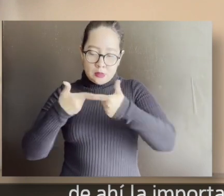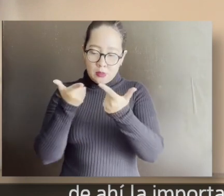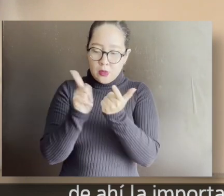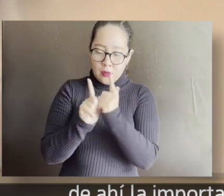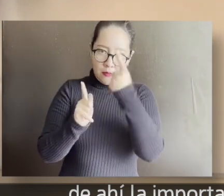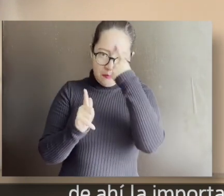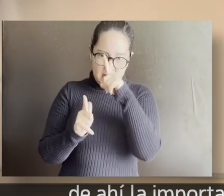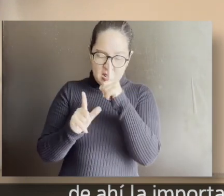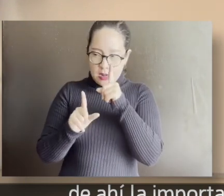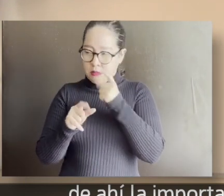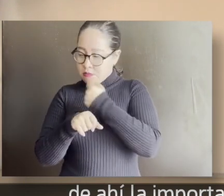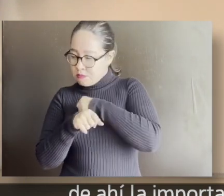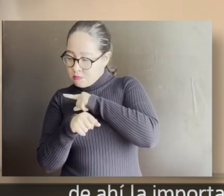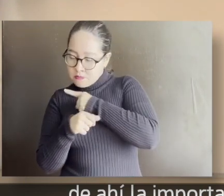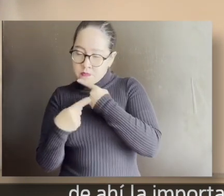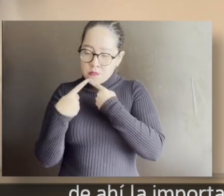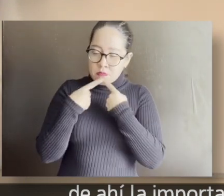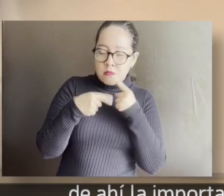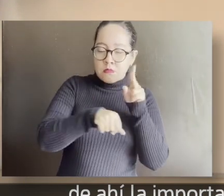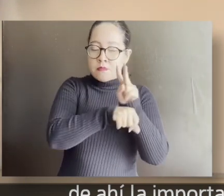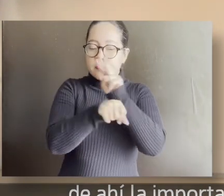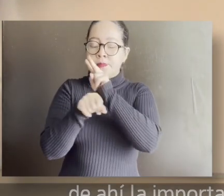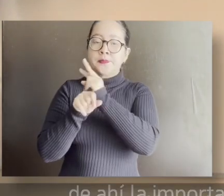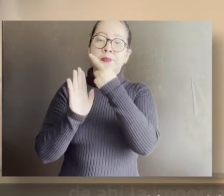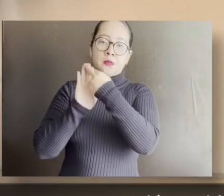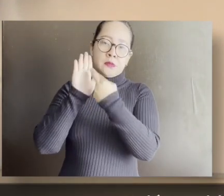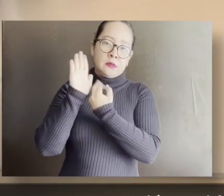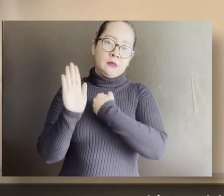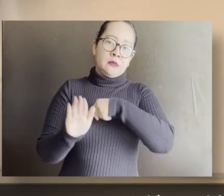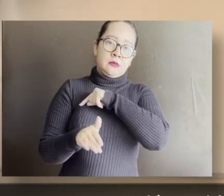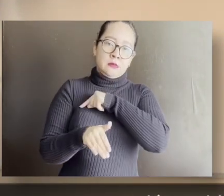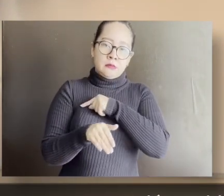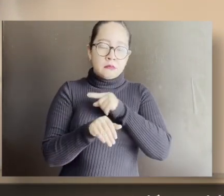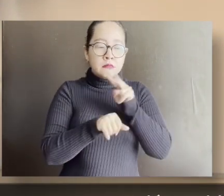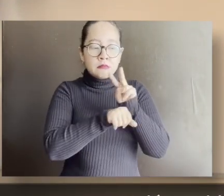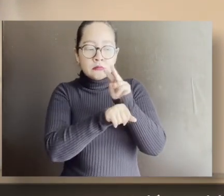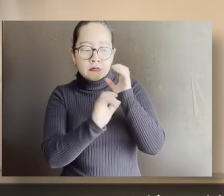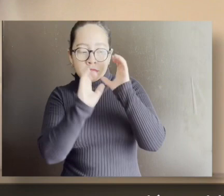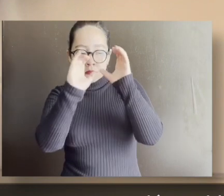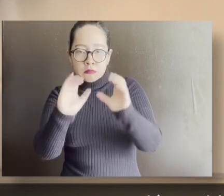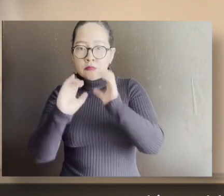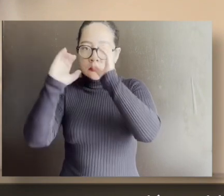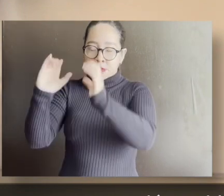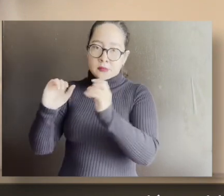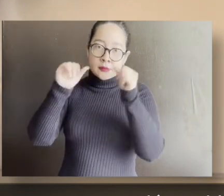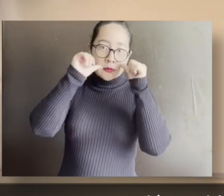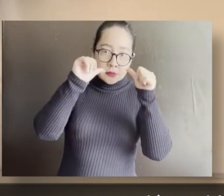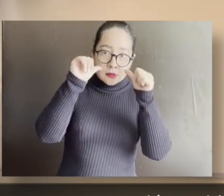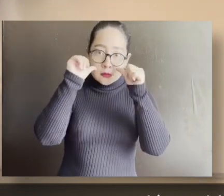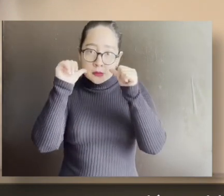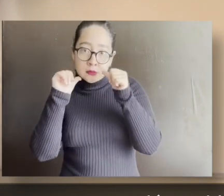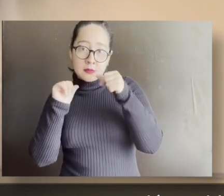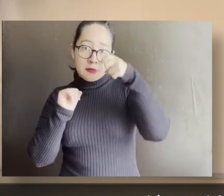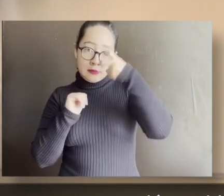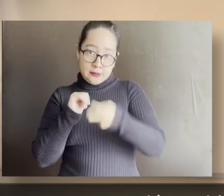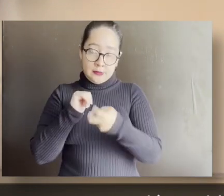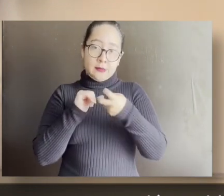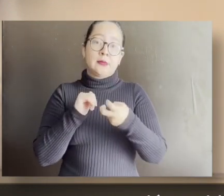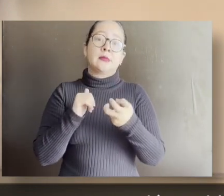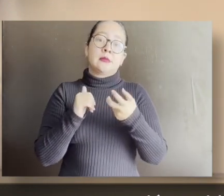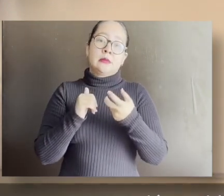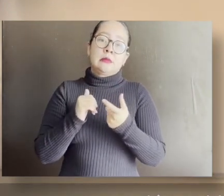para dar seguimiento puntual a las estrategias de prevención, cuidado y atención en este regreso